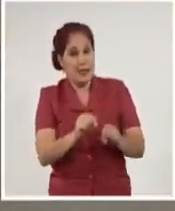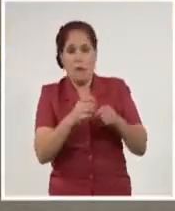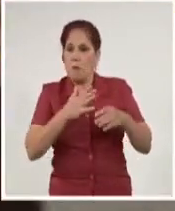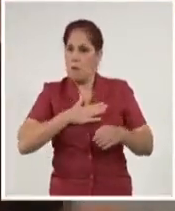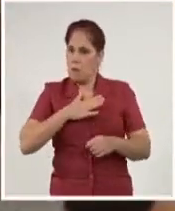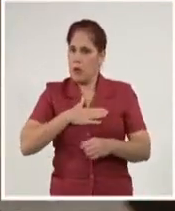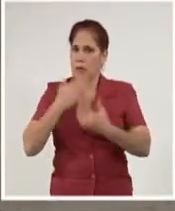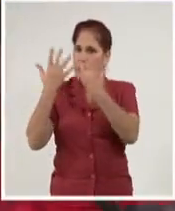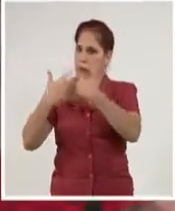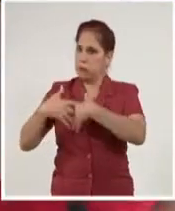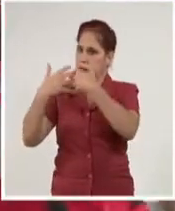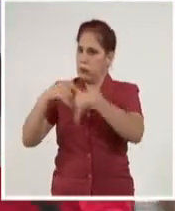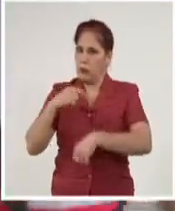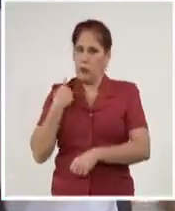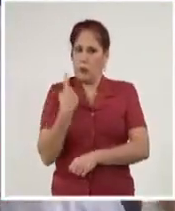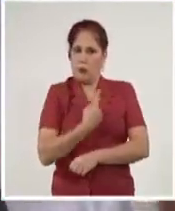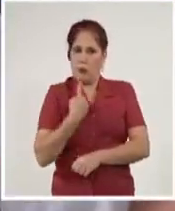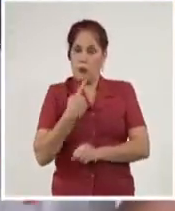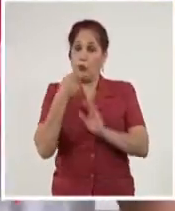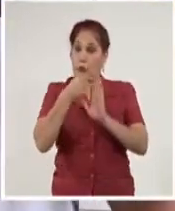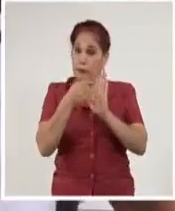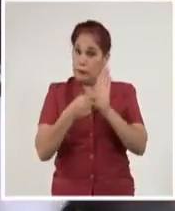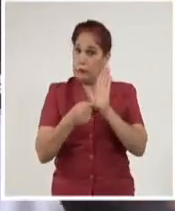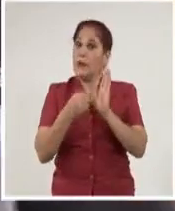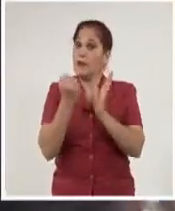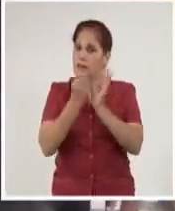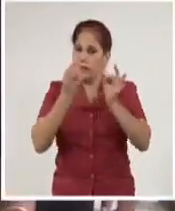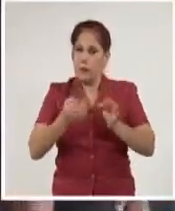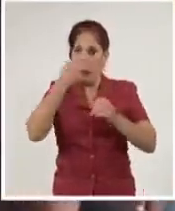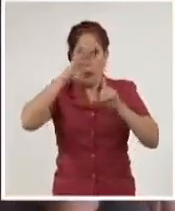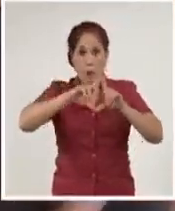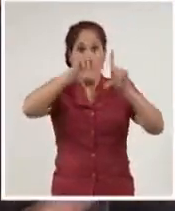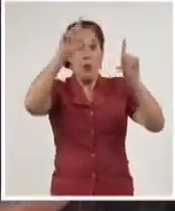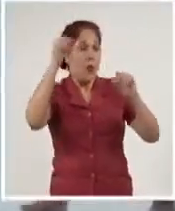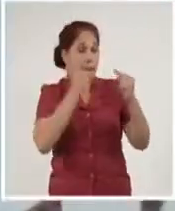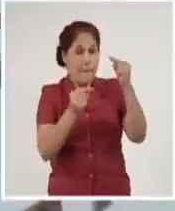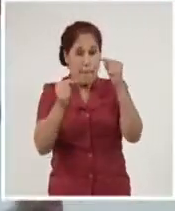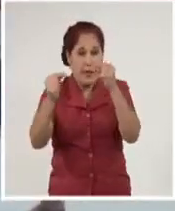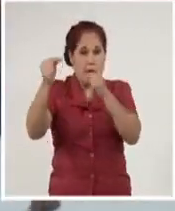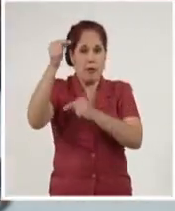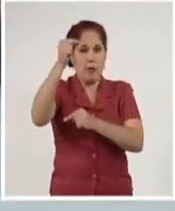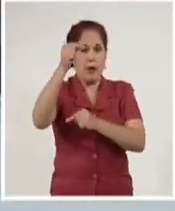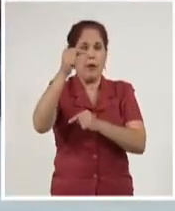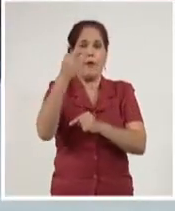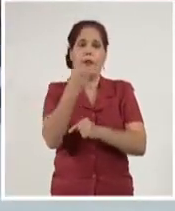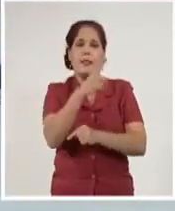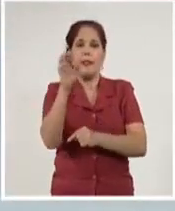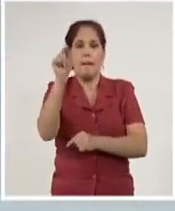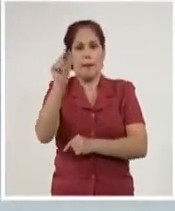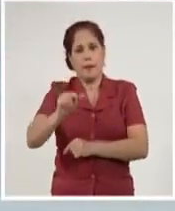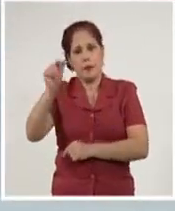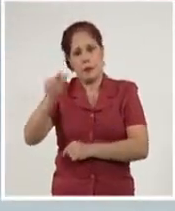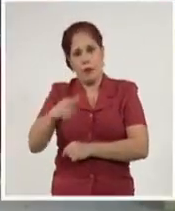propias vacunas, índice que ratifica a la nación al frente del indicador por cada 100 habitantes.